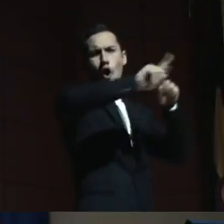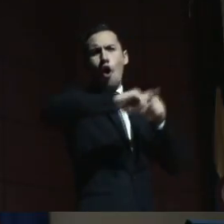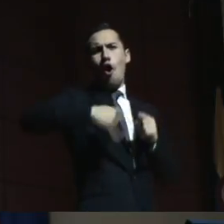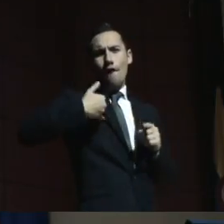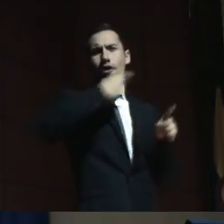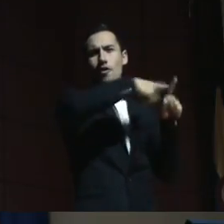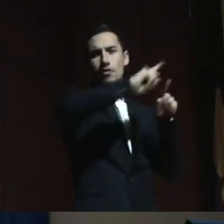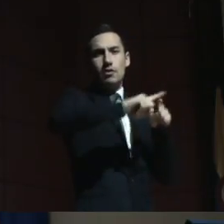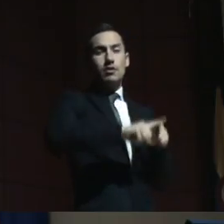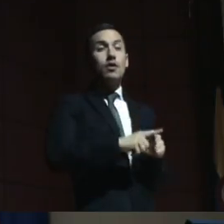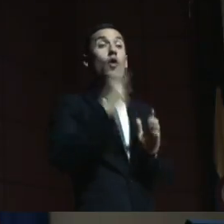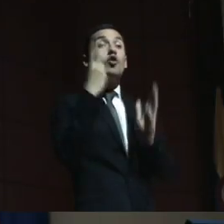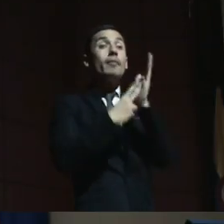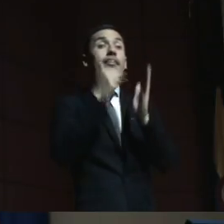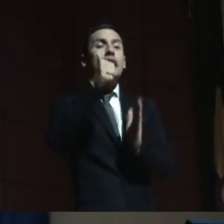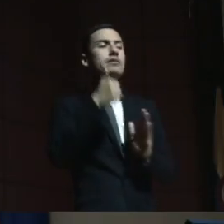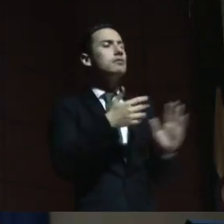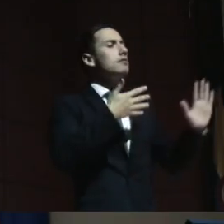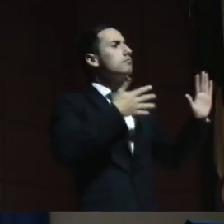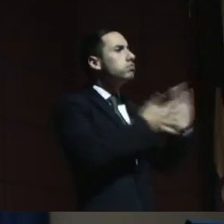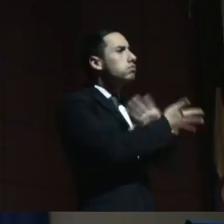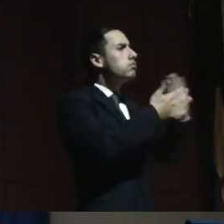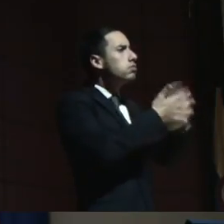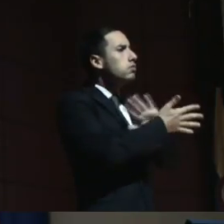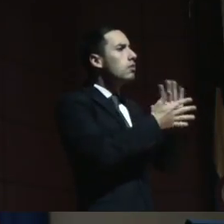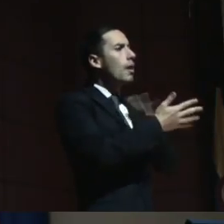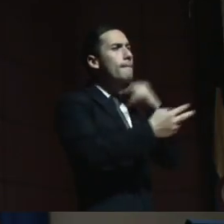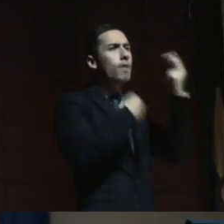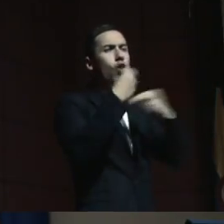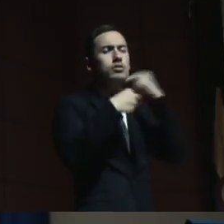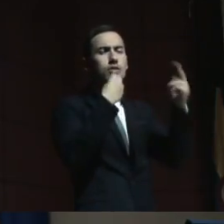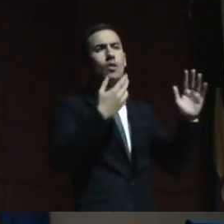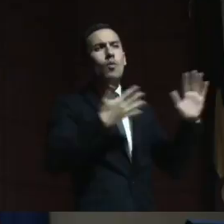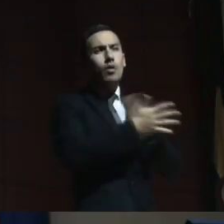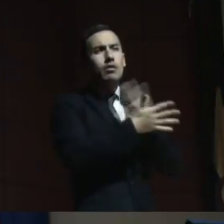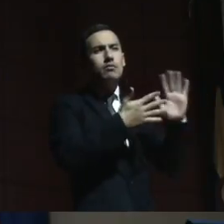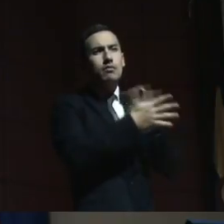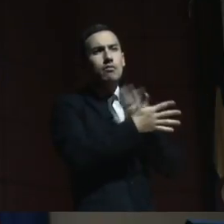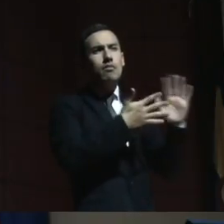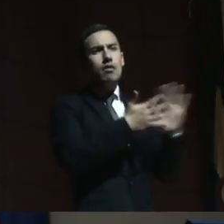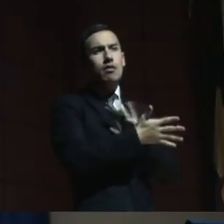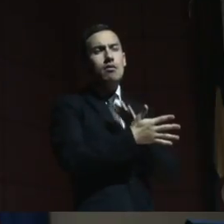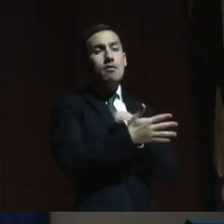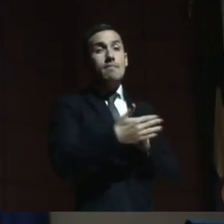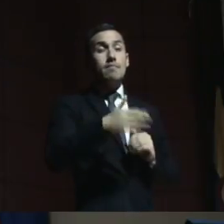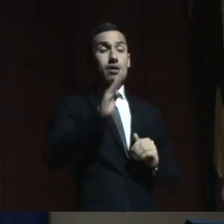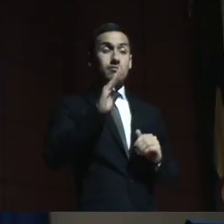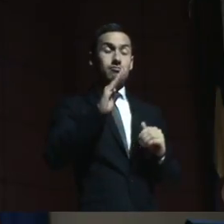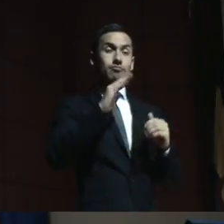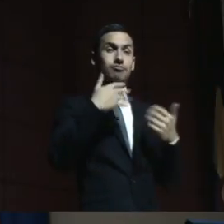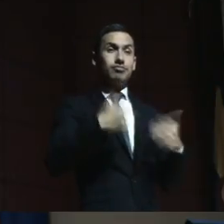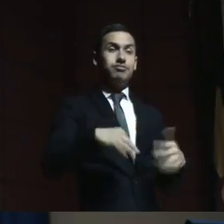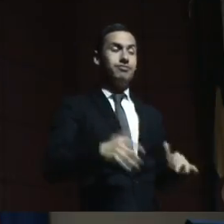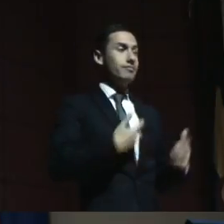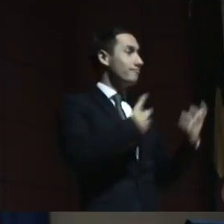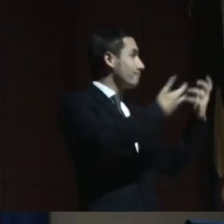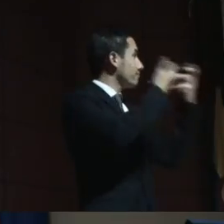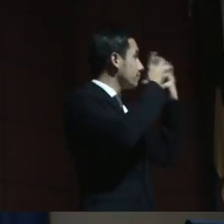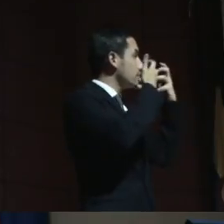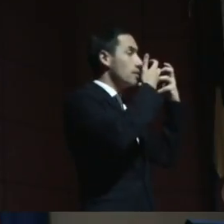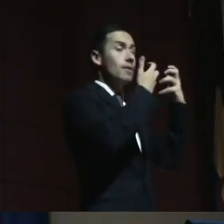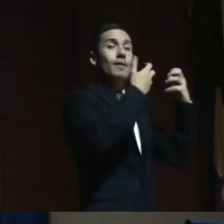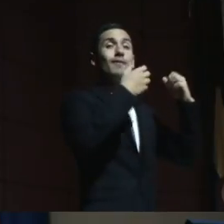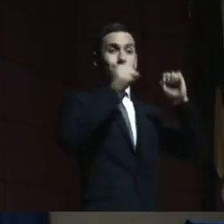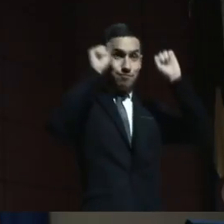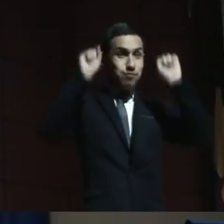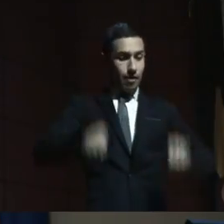2010 escuchando sus voces, oyéndolos, y sobre todo nos han enseñado que sí